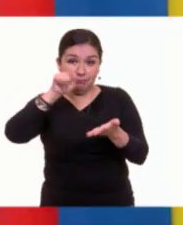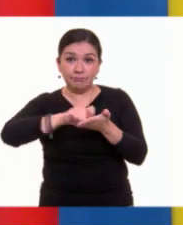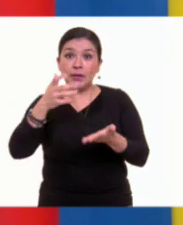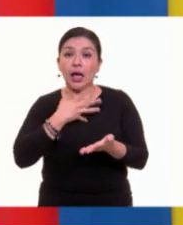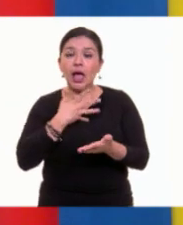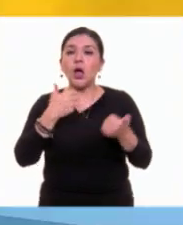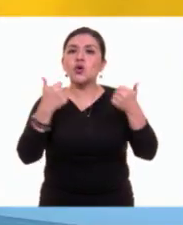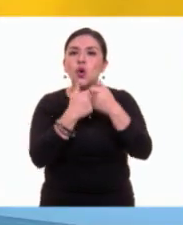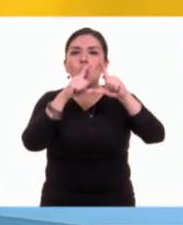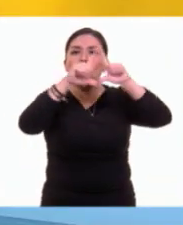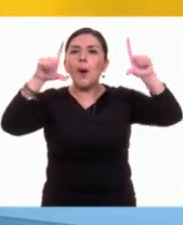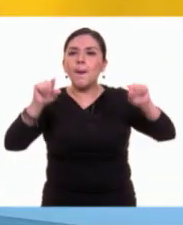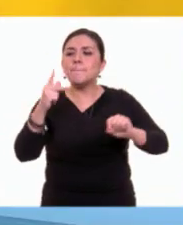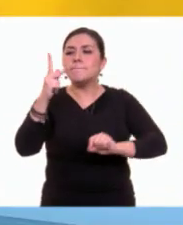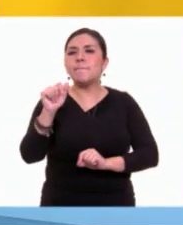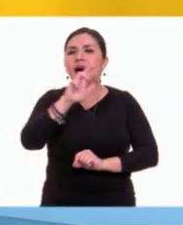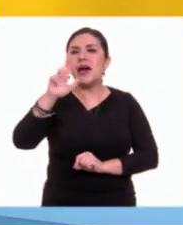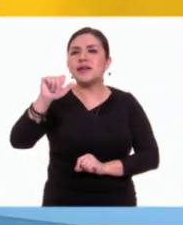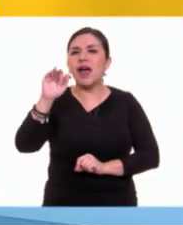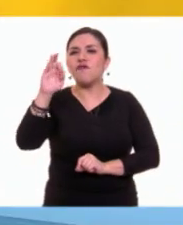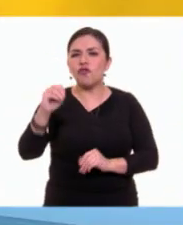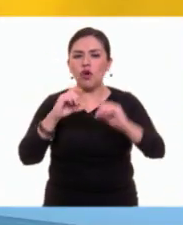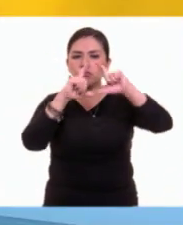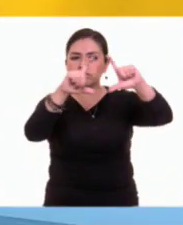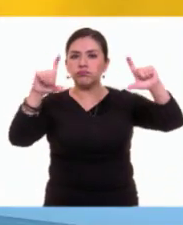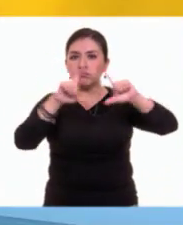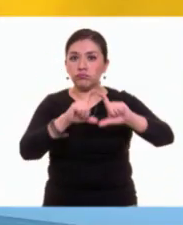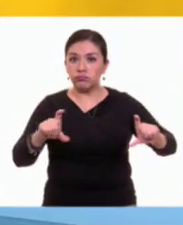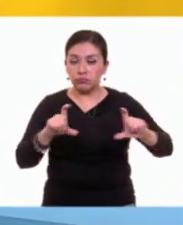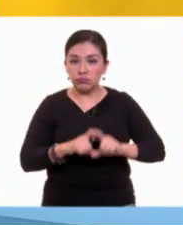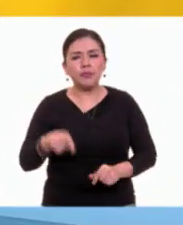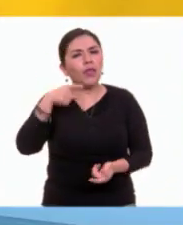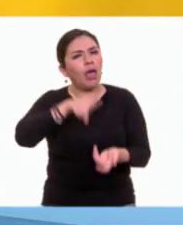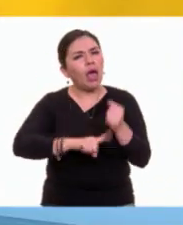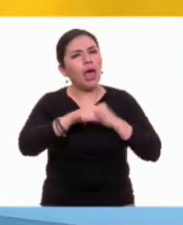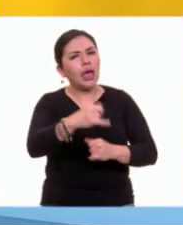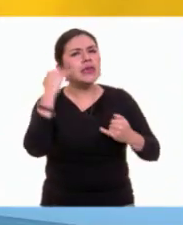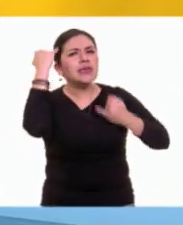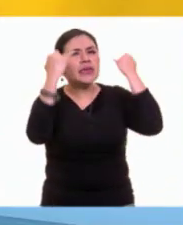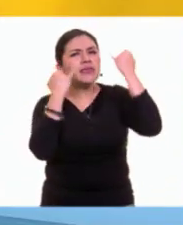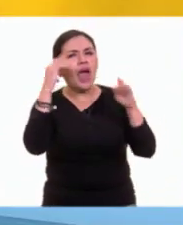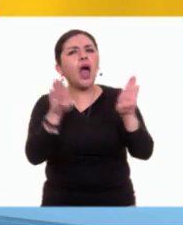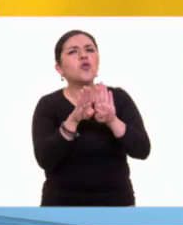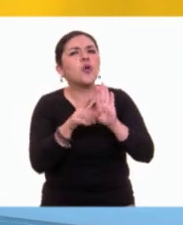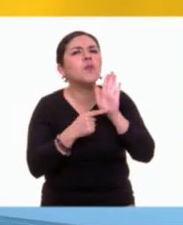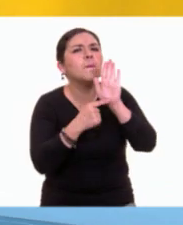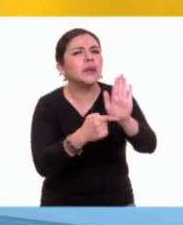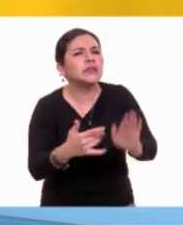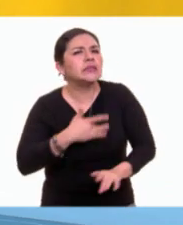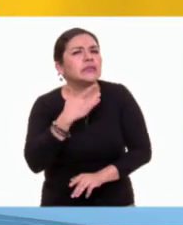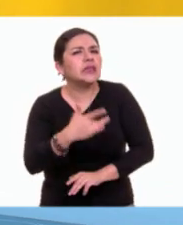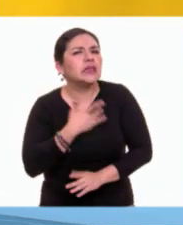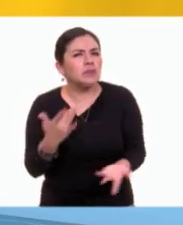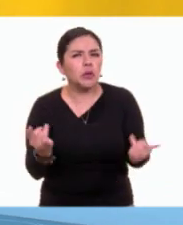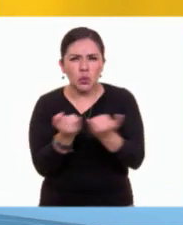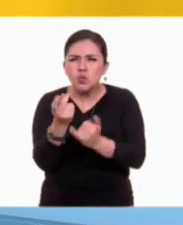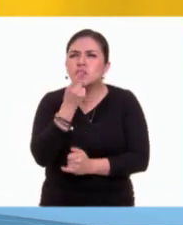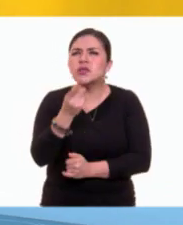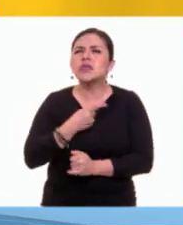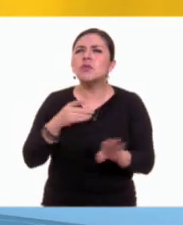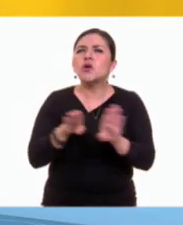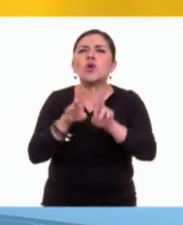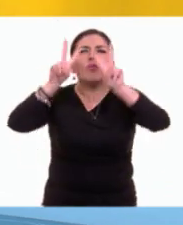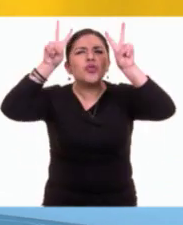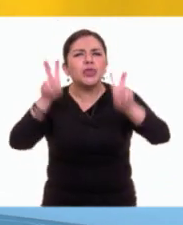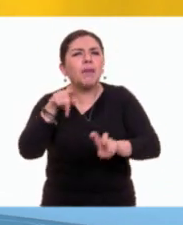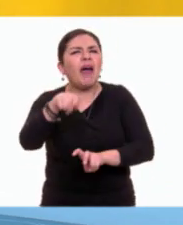en párrafos. ¿Y cómo se presentan las ideas o sentimientos? También me gustaría que me contaras sobre